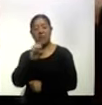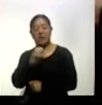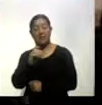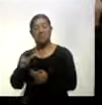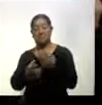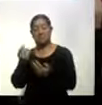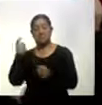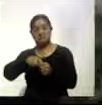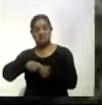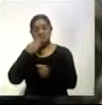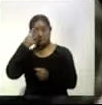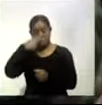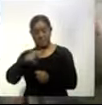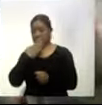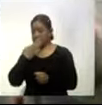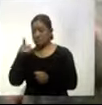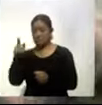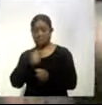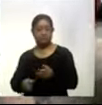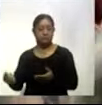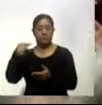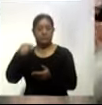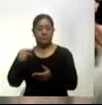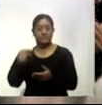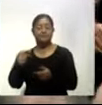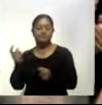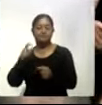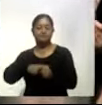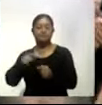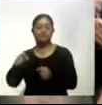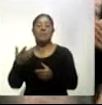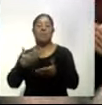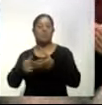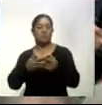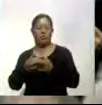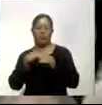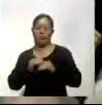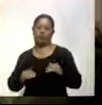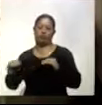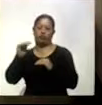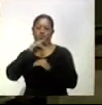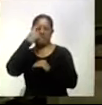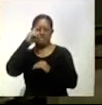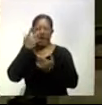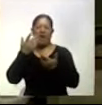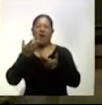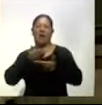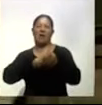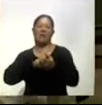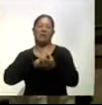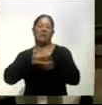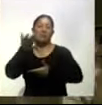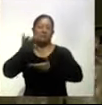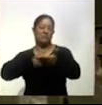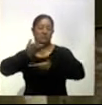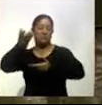global y posicionarse como un centro exportador de vanguardia. Confió en que este tratado ayudará al país a superar los efectos negativos